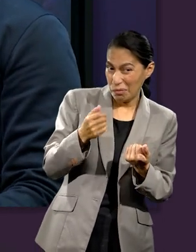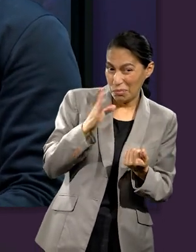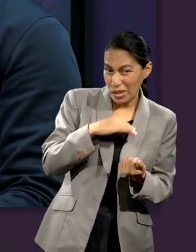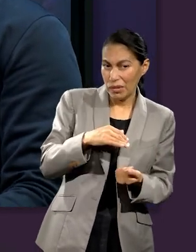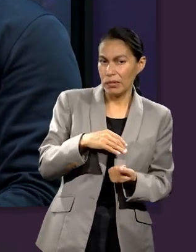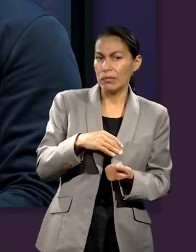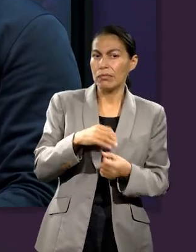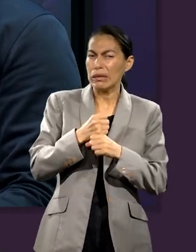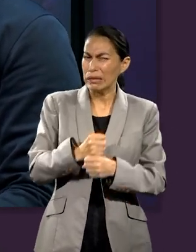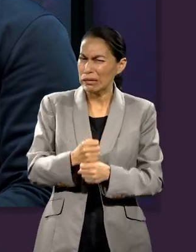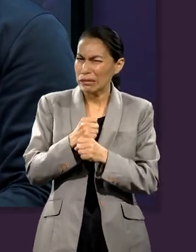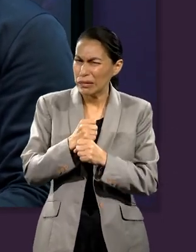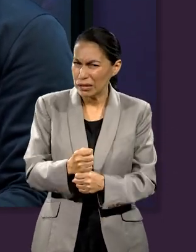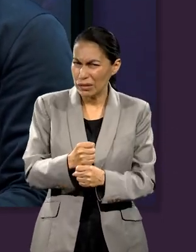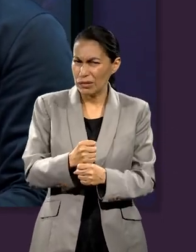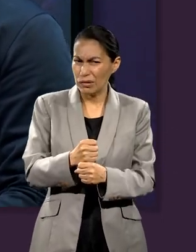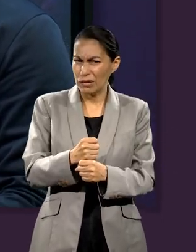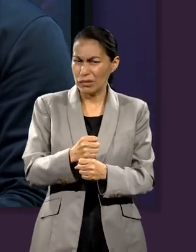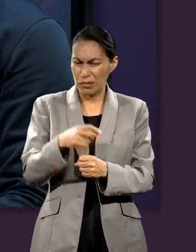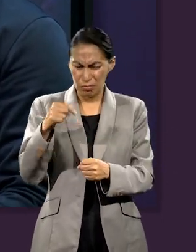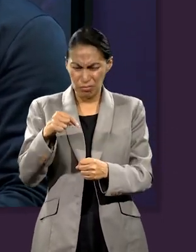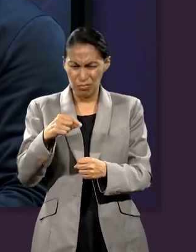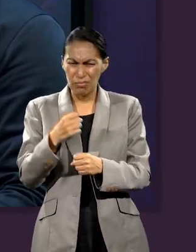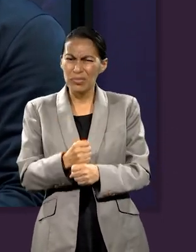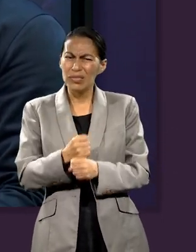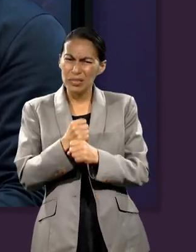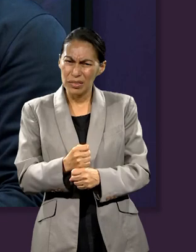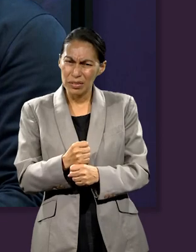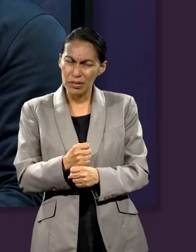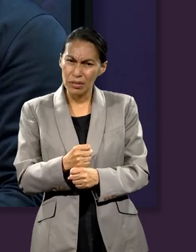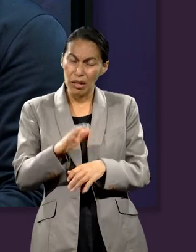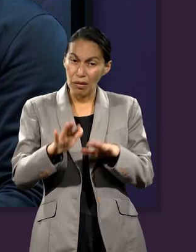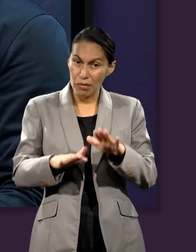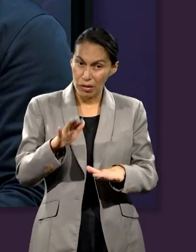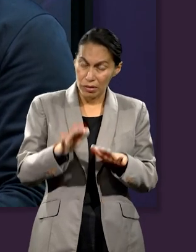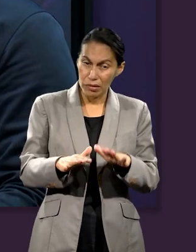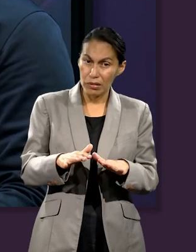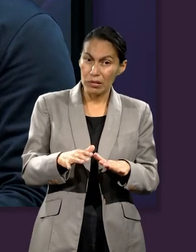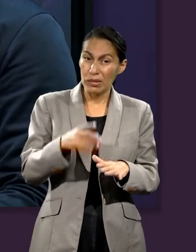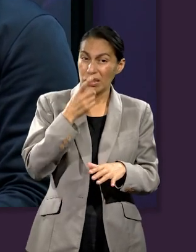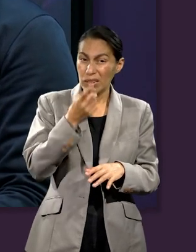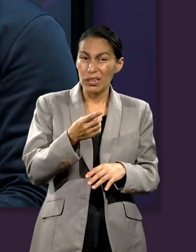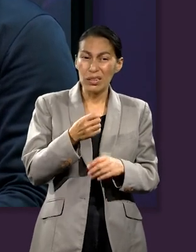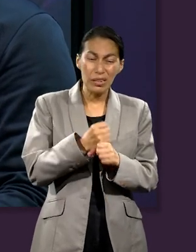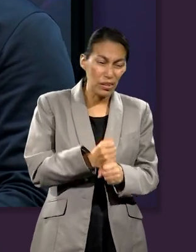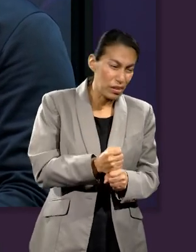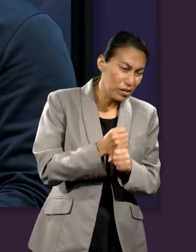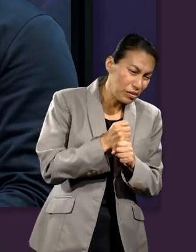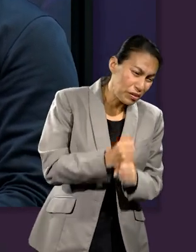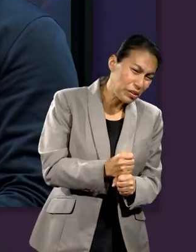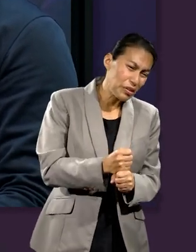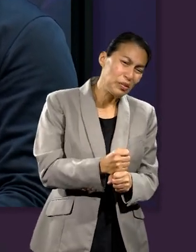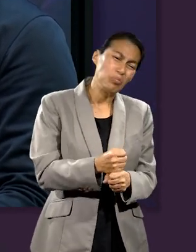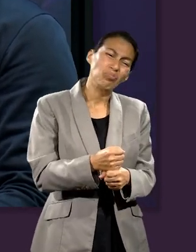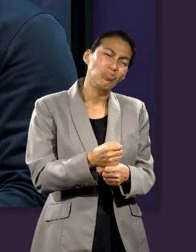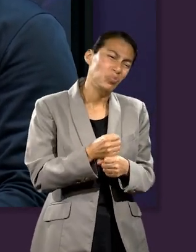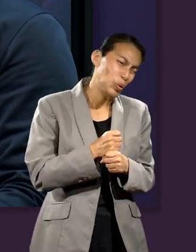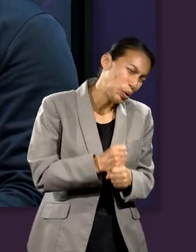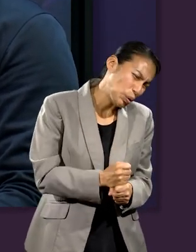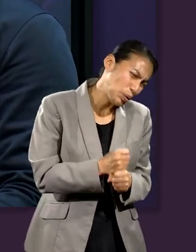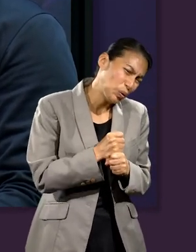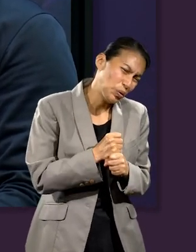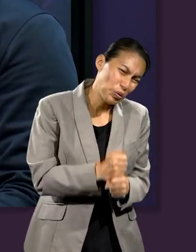Ok. Usted utilizó la palabra sacrificios. Ok. Y a veces se tiene el contexto de sacrificios